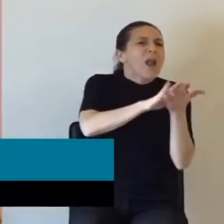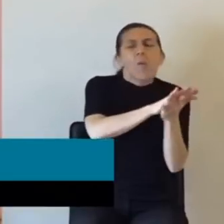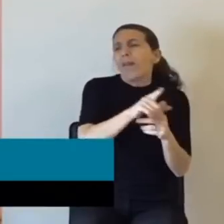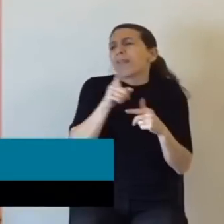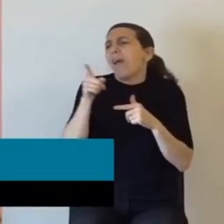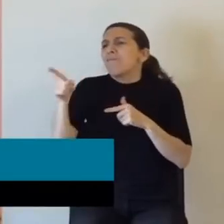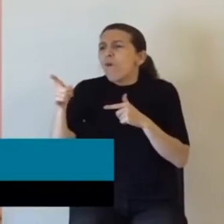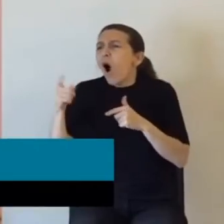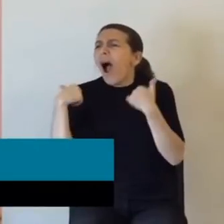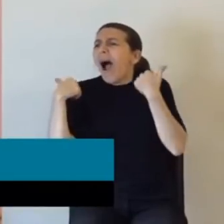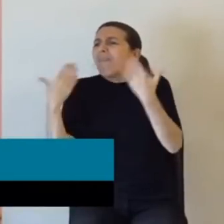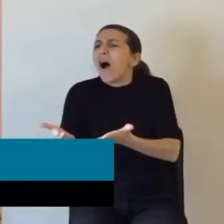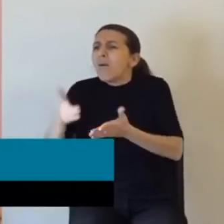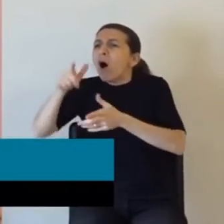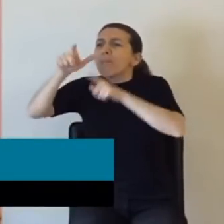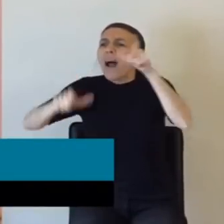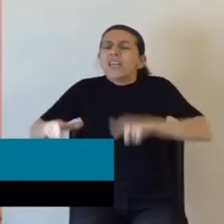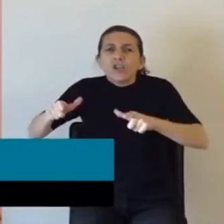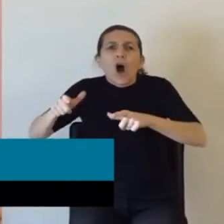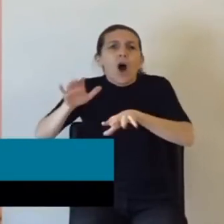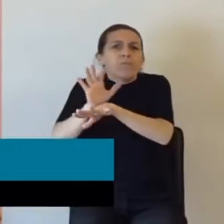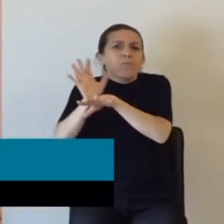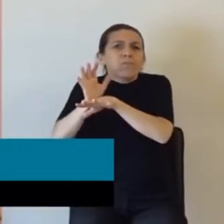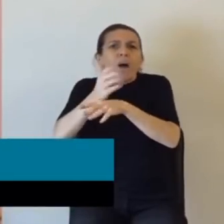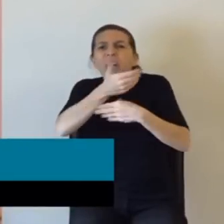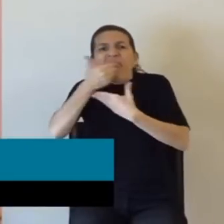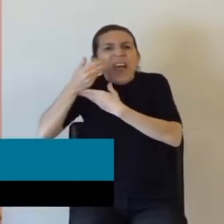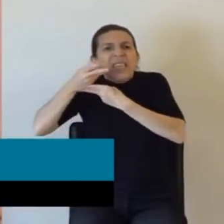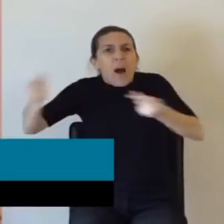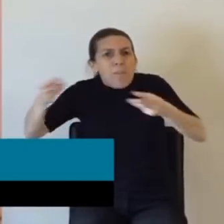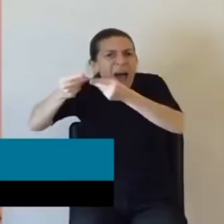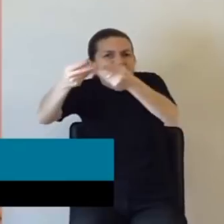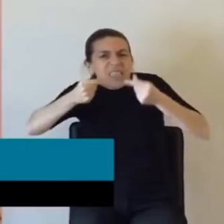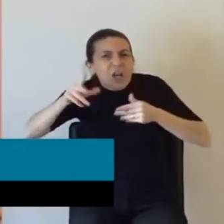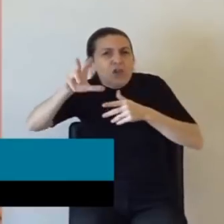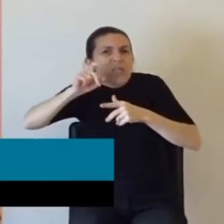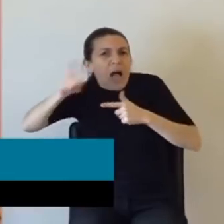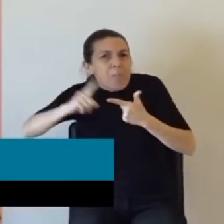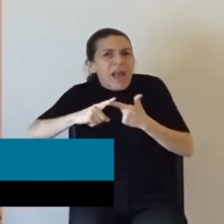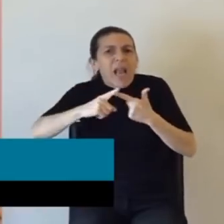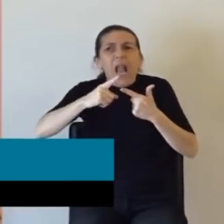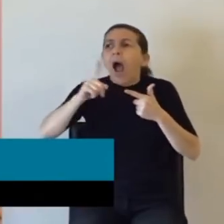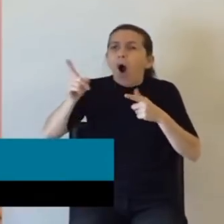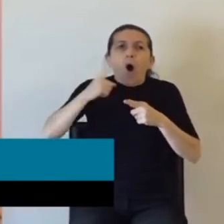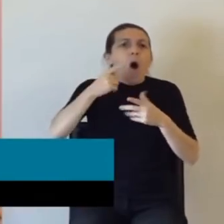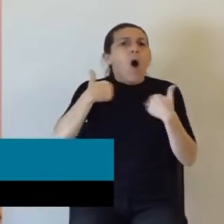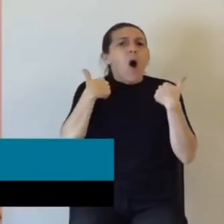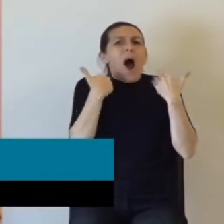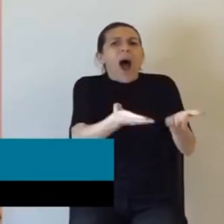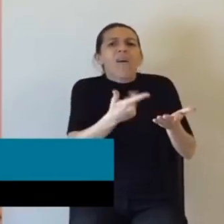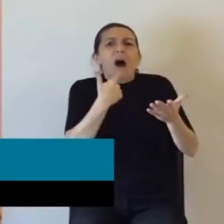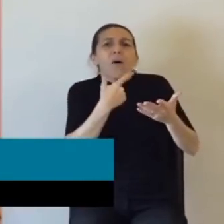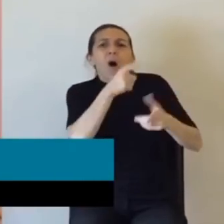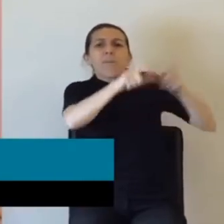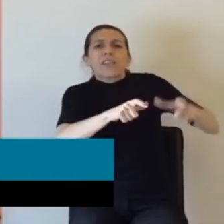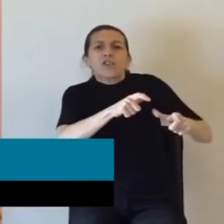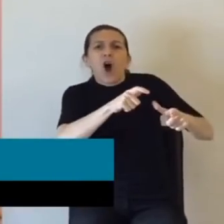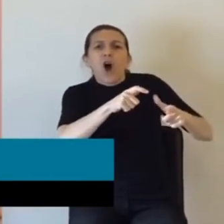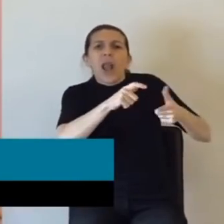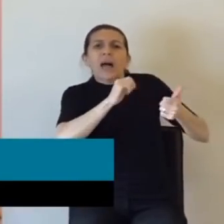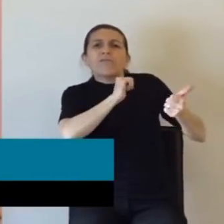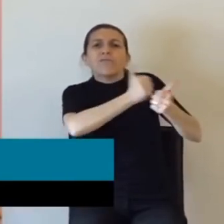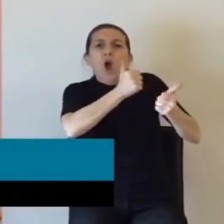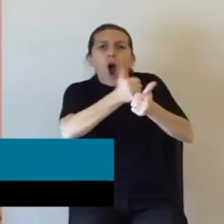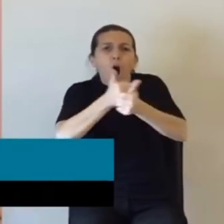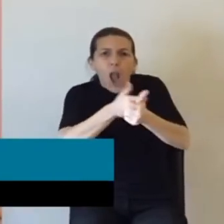¿Estás con los que desaparecieron 30.000? ¿Estás con los que violaron detenidas? ¿Están con los que torturaron? Ahí no